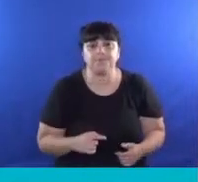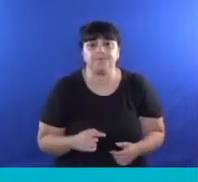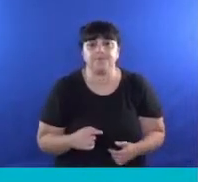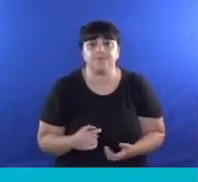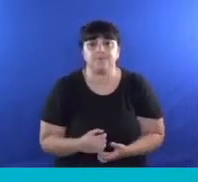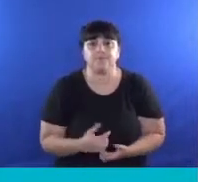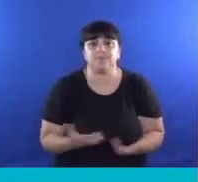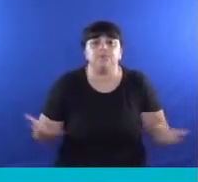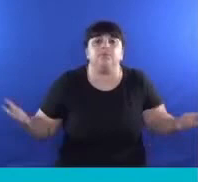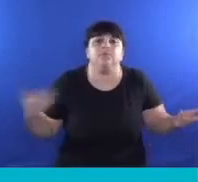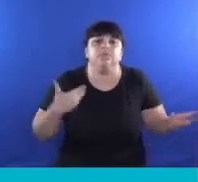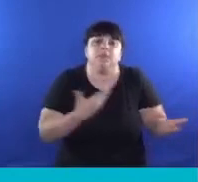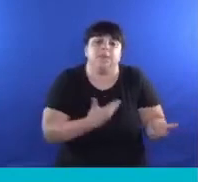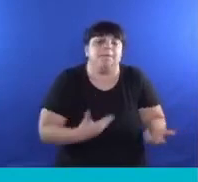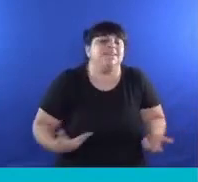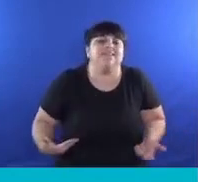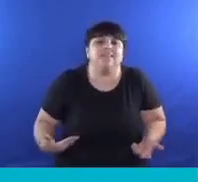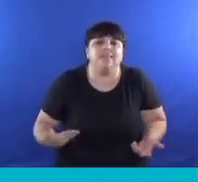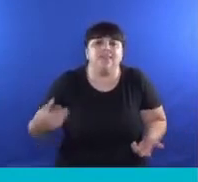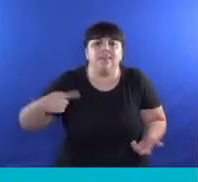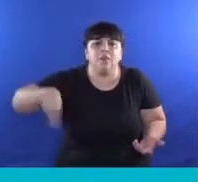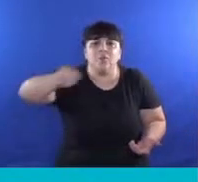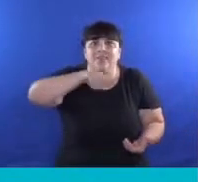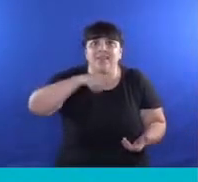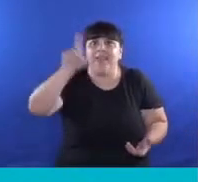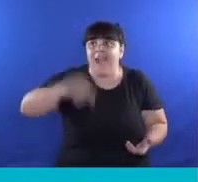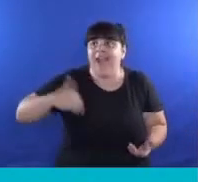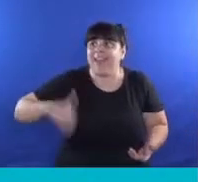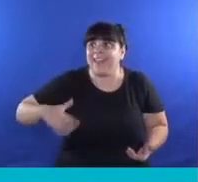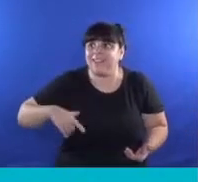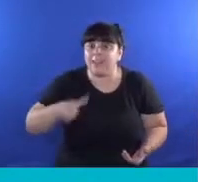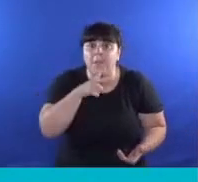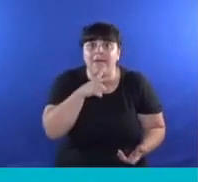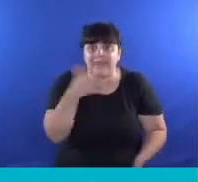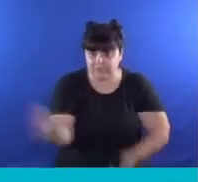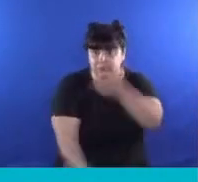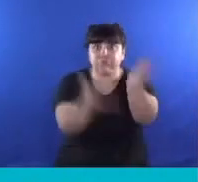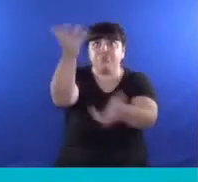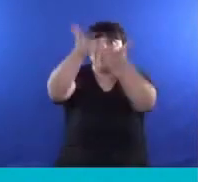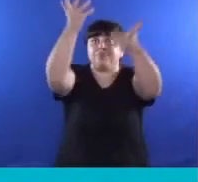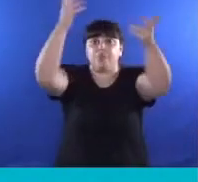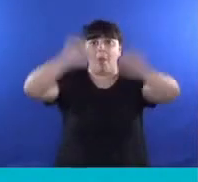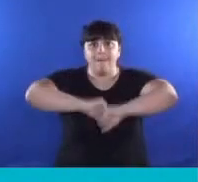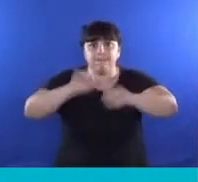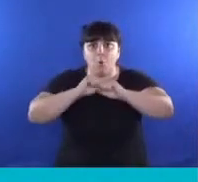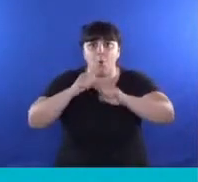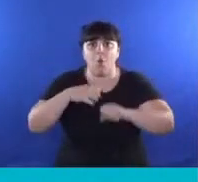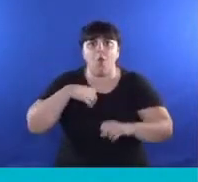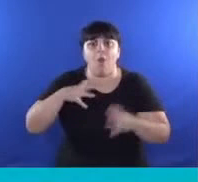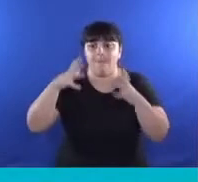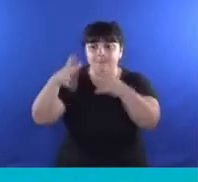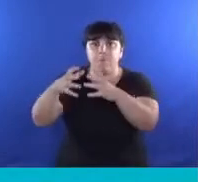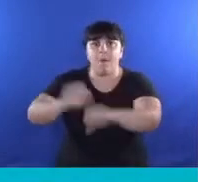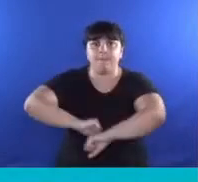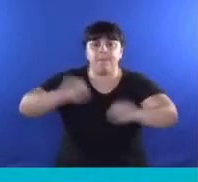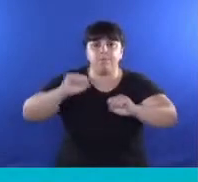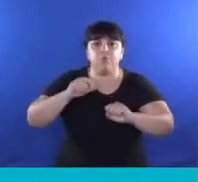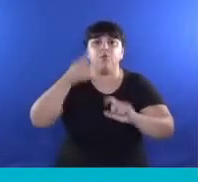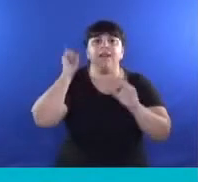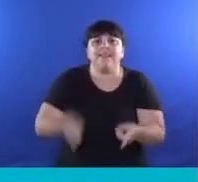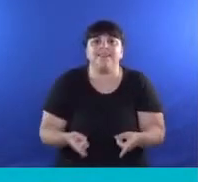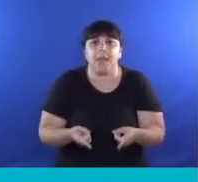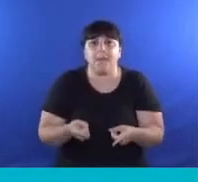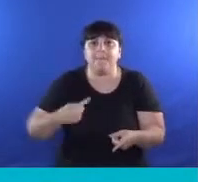señor Presidente, dejaron un país en llamas, dejaron una bomba y le están poniendo paros en la rueda